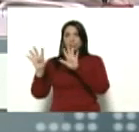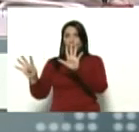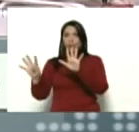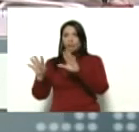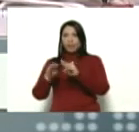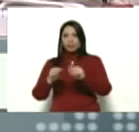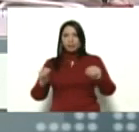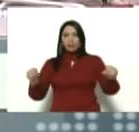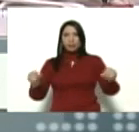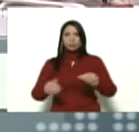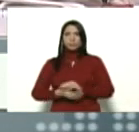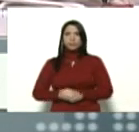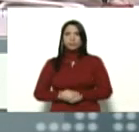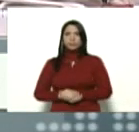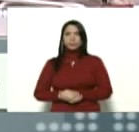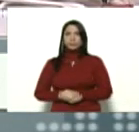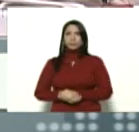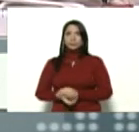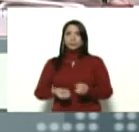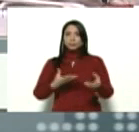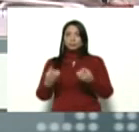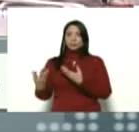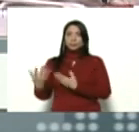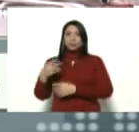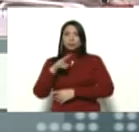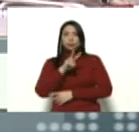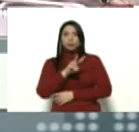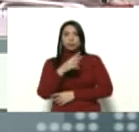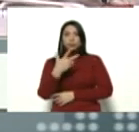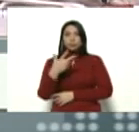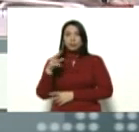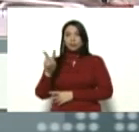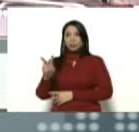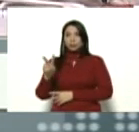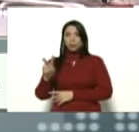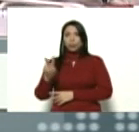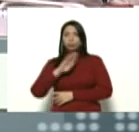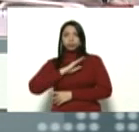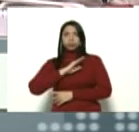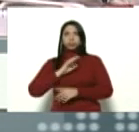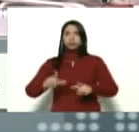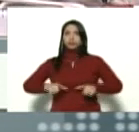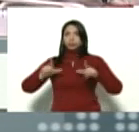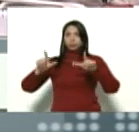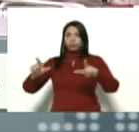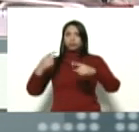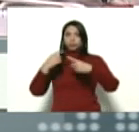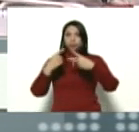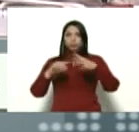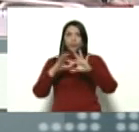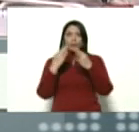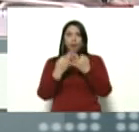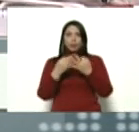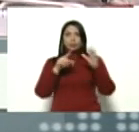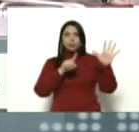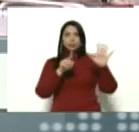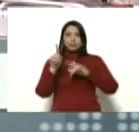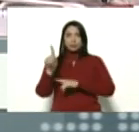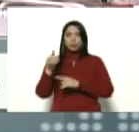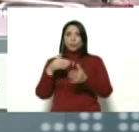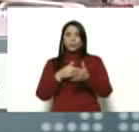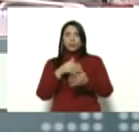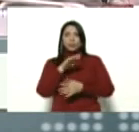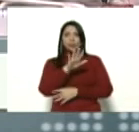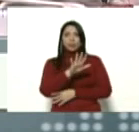terrenos la entrega de doscientos treinta y dos títulos de propiedad multifamiliar y setenta y un mil quinientos